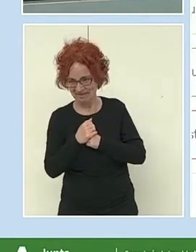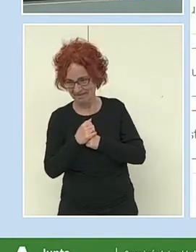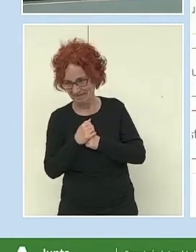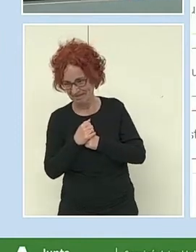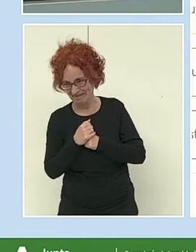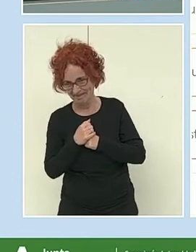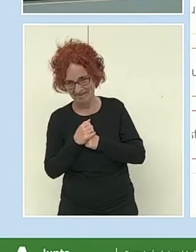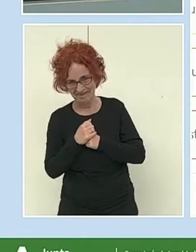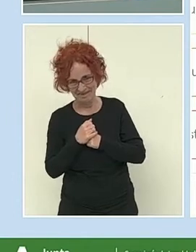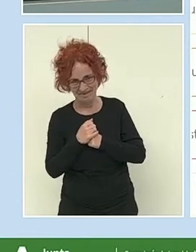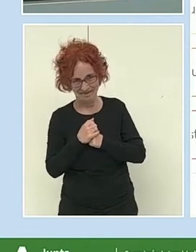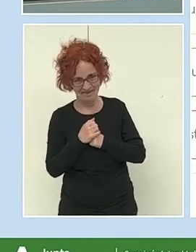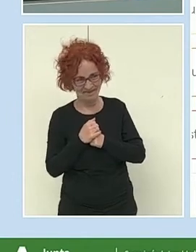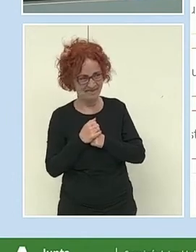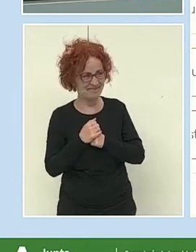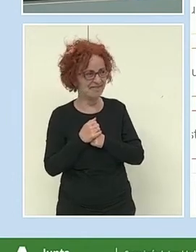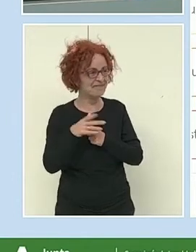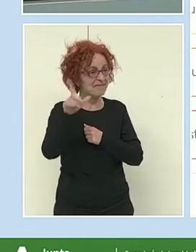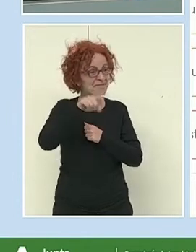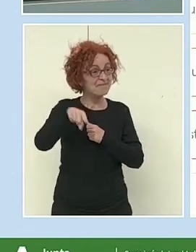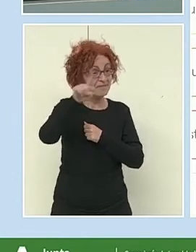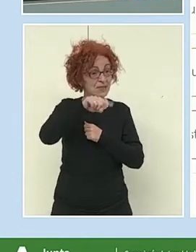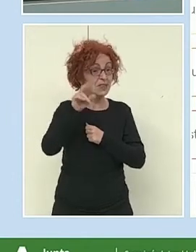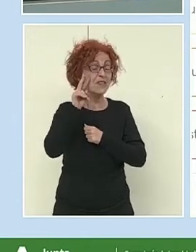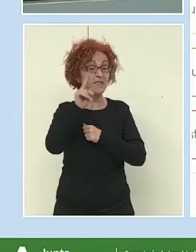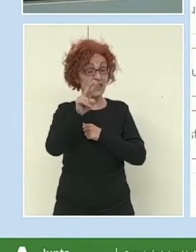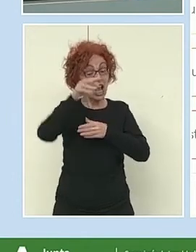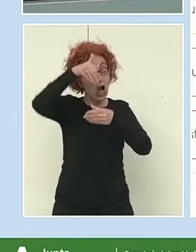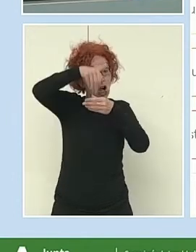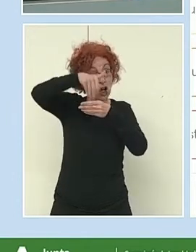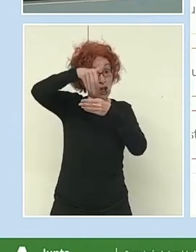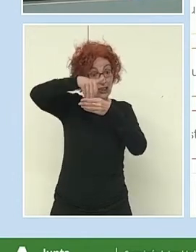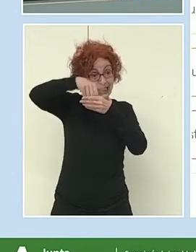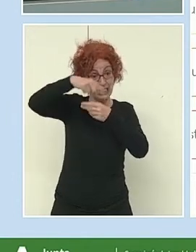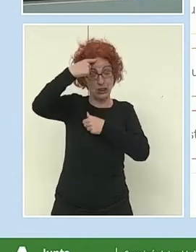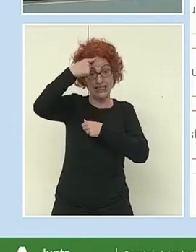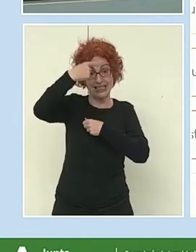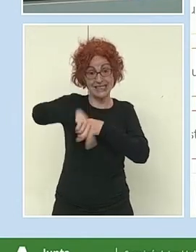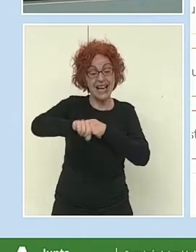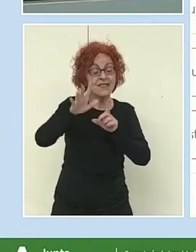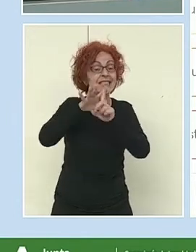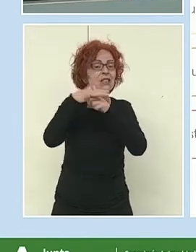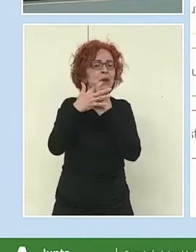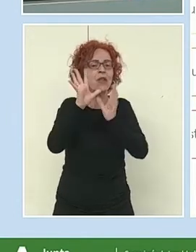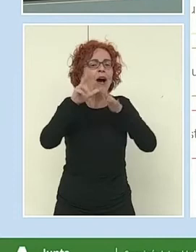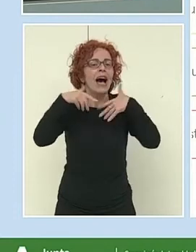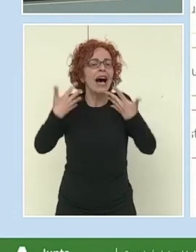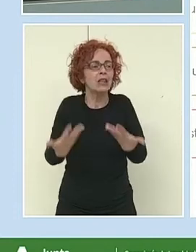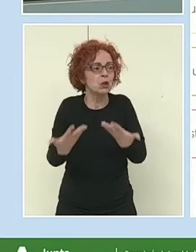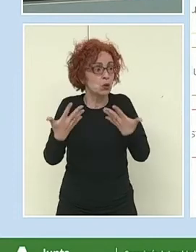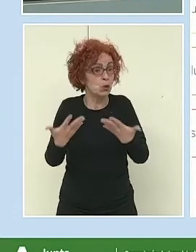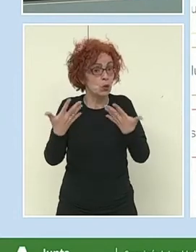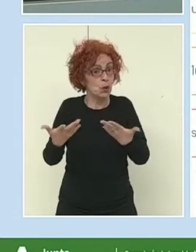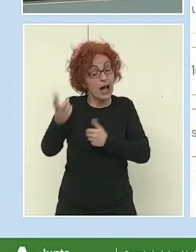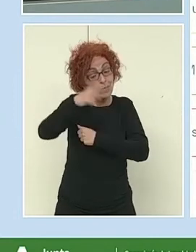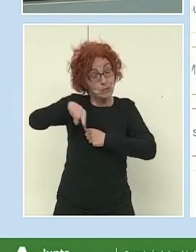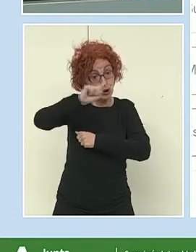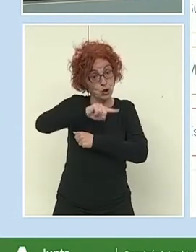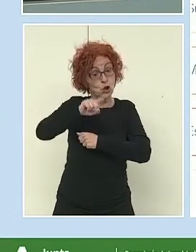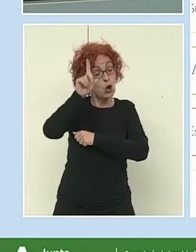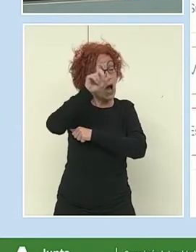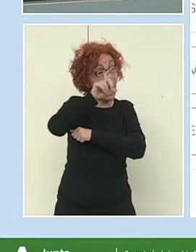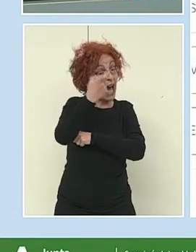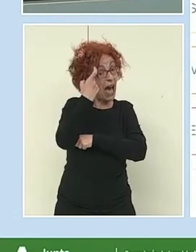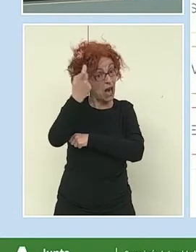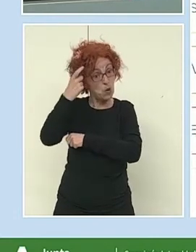cuenta que tienen los contenidos para saber cuál es la situación actual, para concienciar a su alumnado